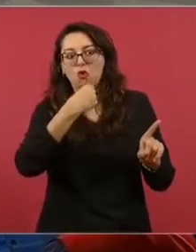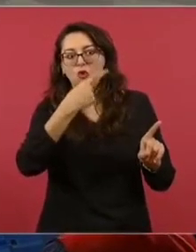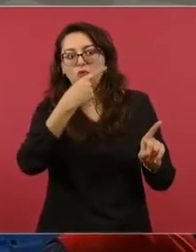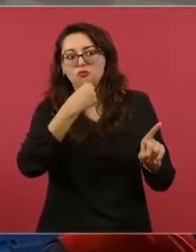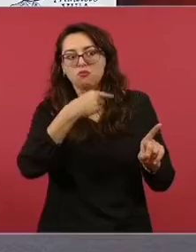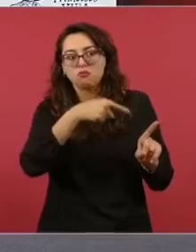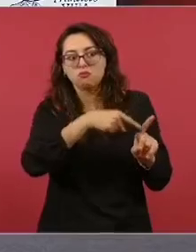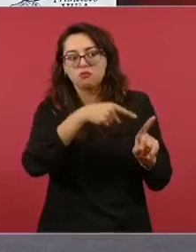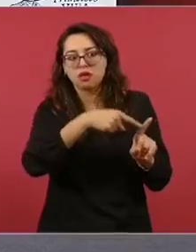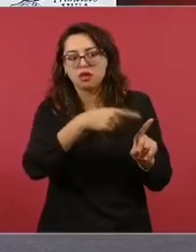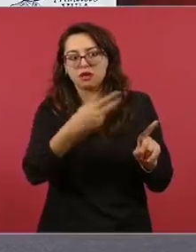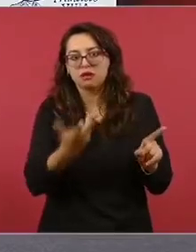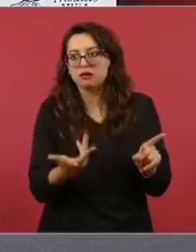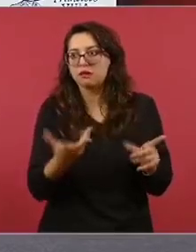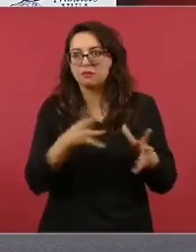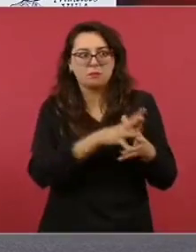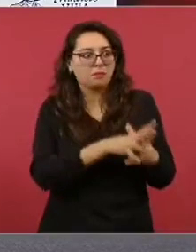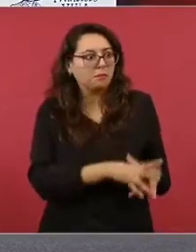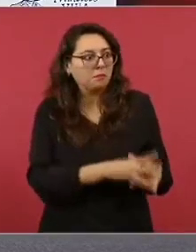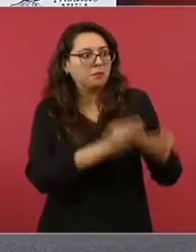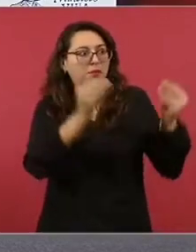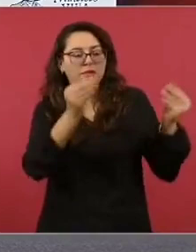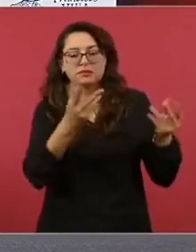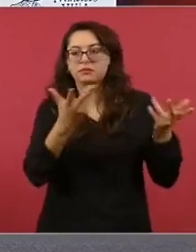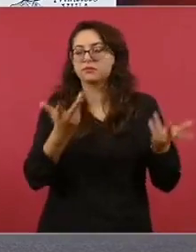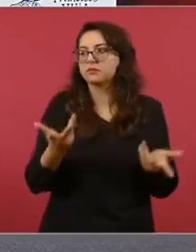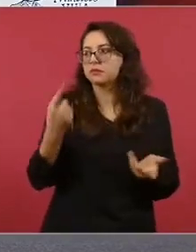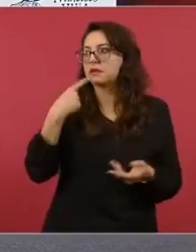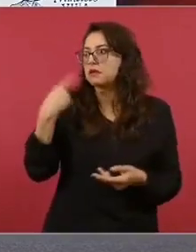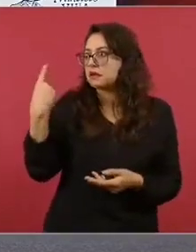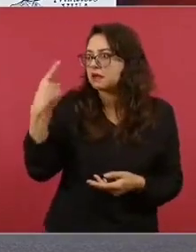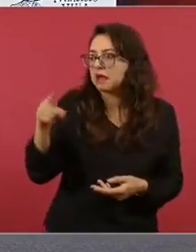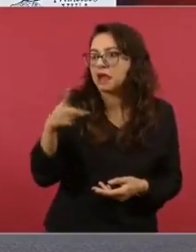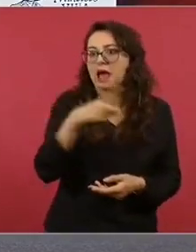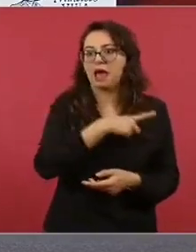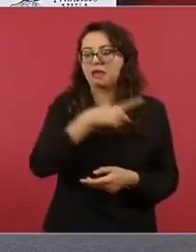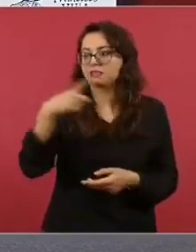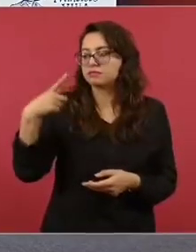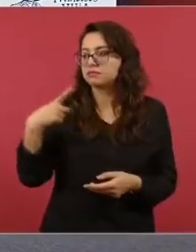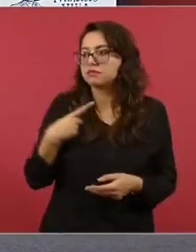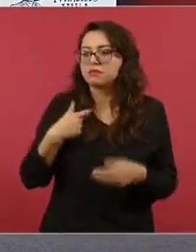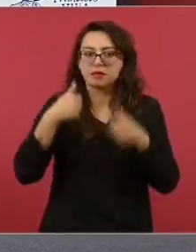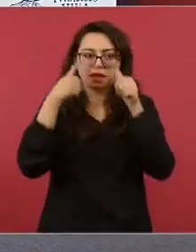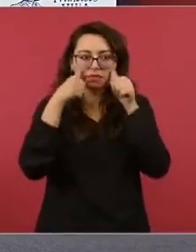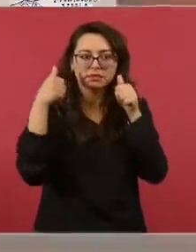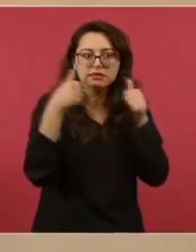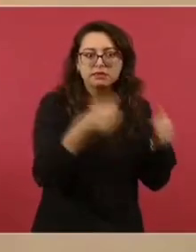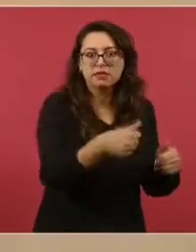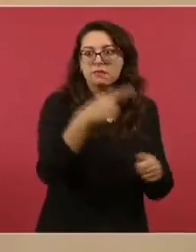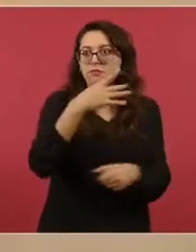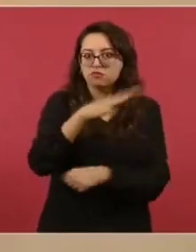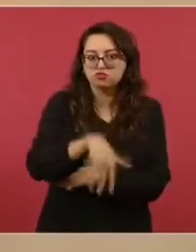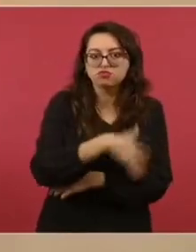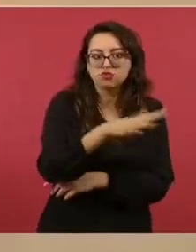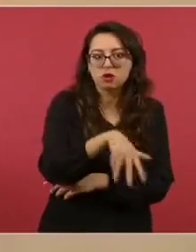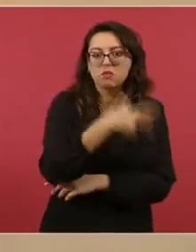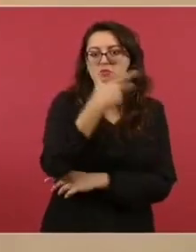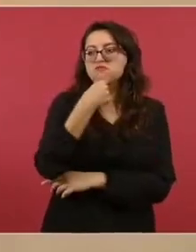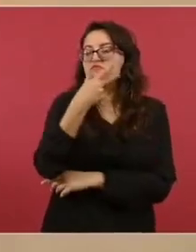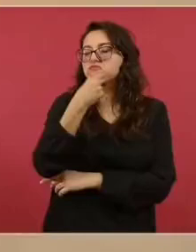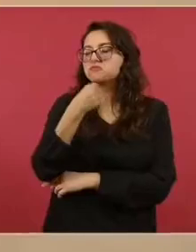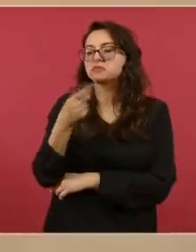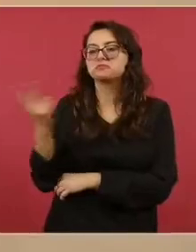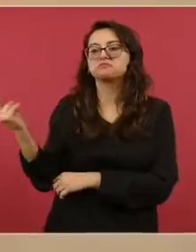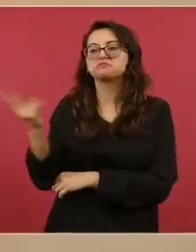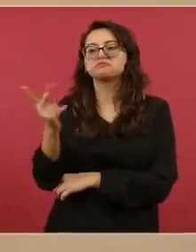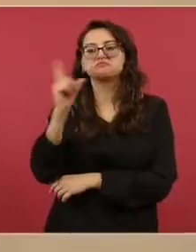benefician a los cuatro presuntos responsables de la desaparición forzada de José Francisco N. En este caso